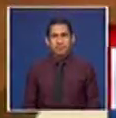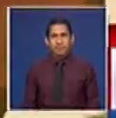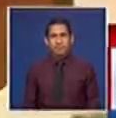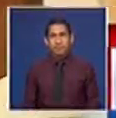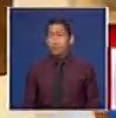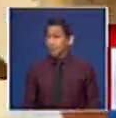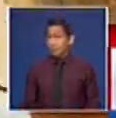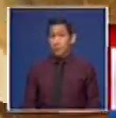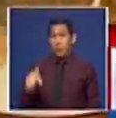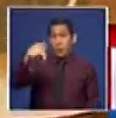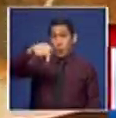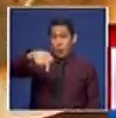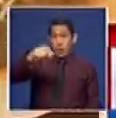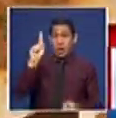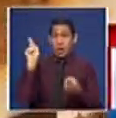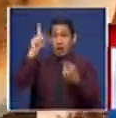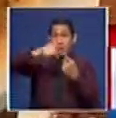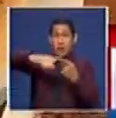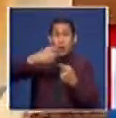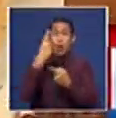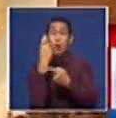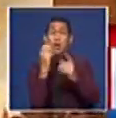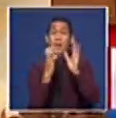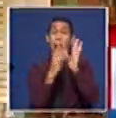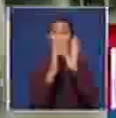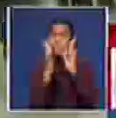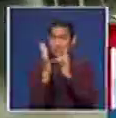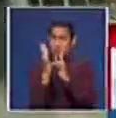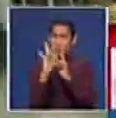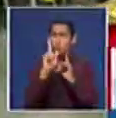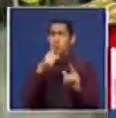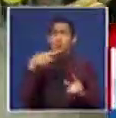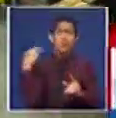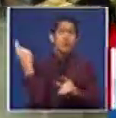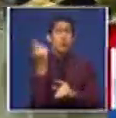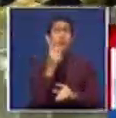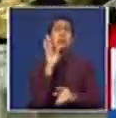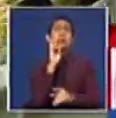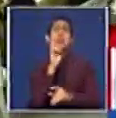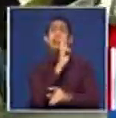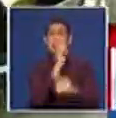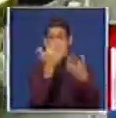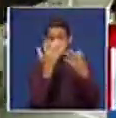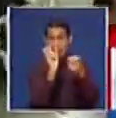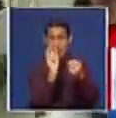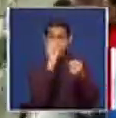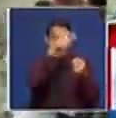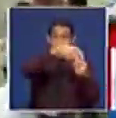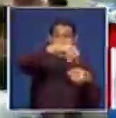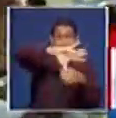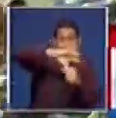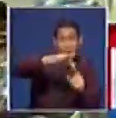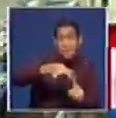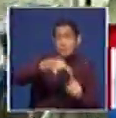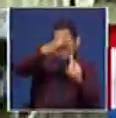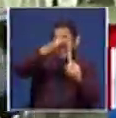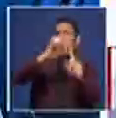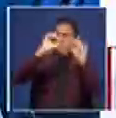Desde hoy hasta el 11 de abril, las huecas que quieran participar en la Feria Raíces de Guayaquil pueden inscribirse.